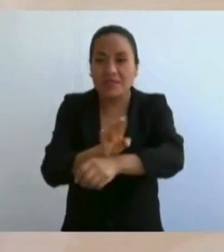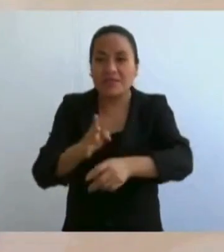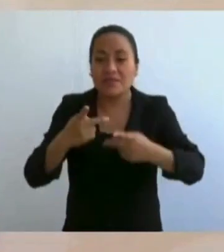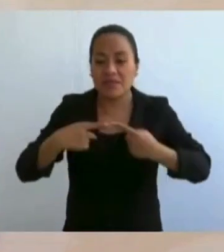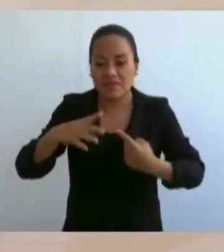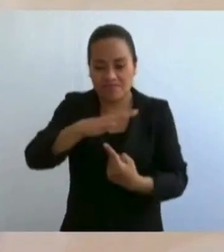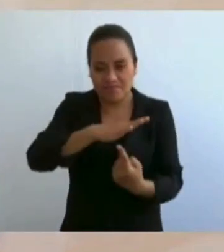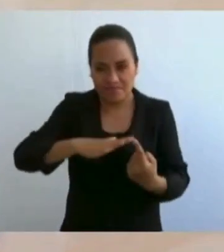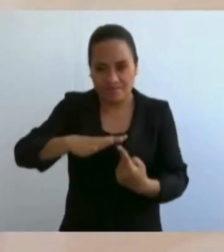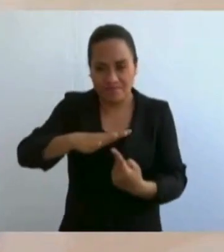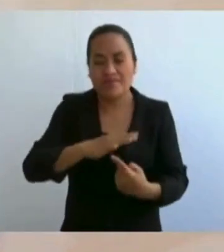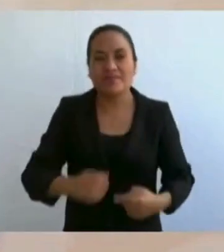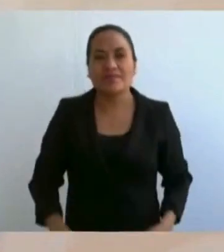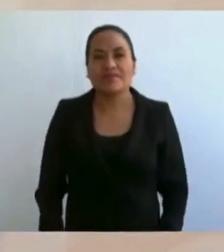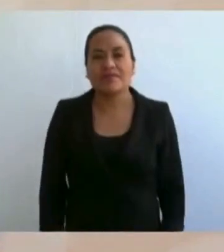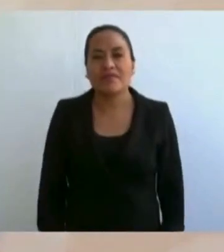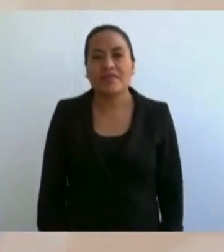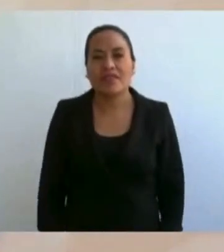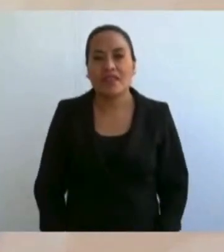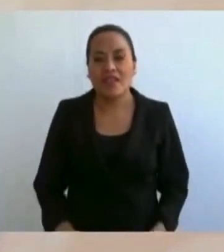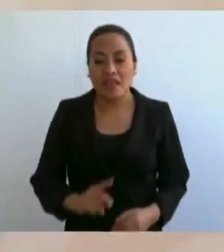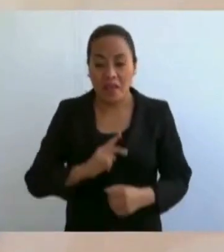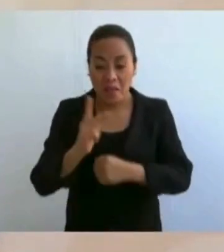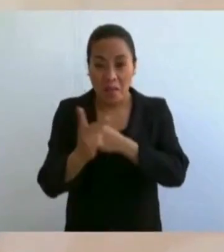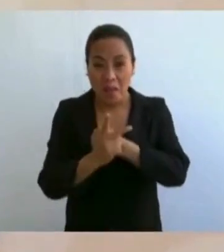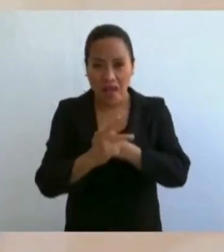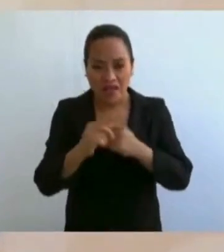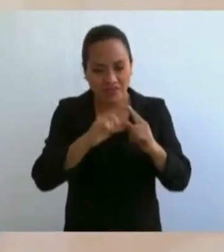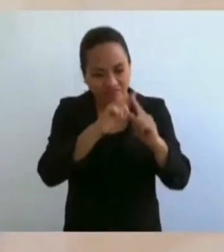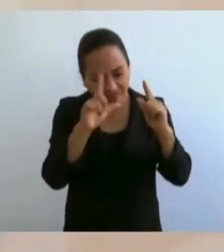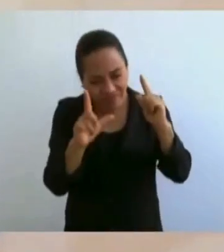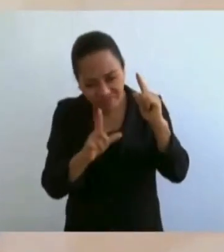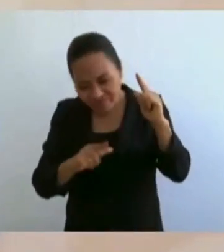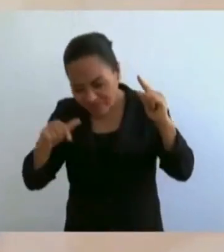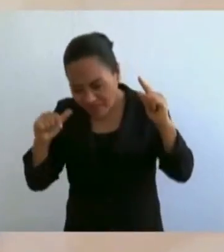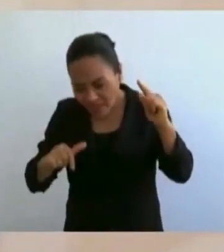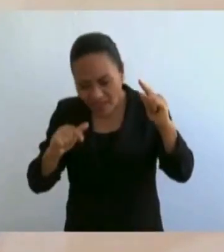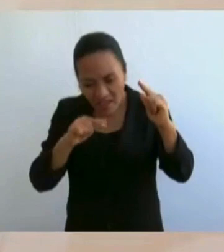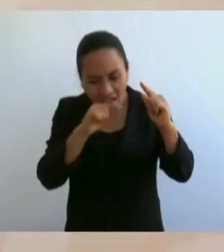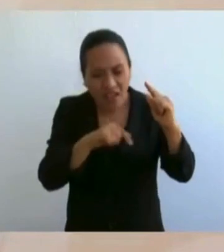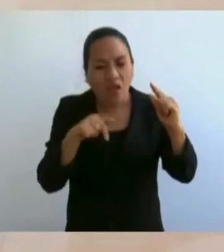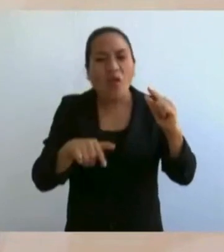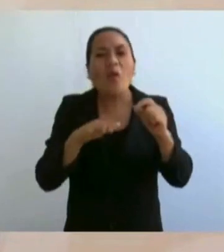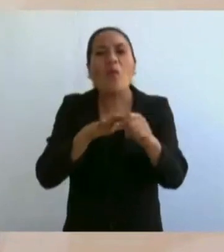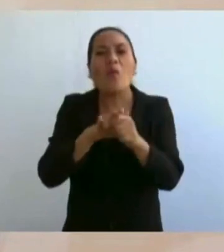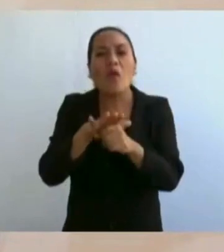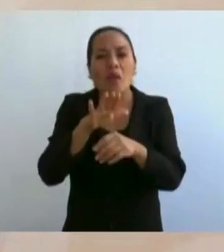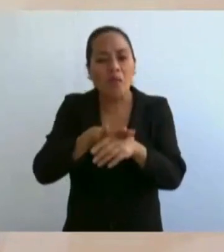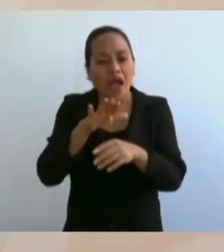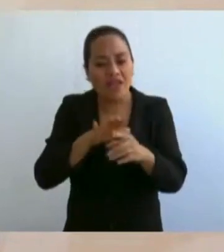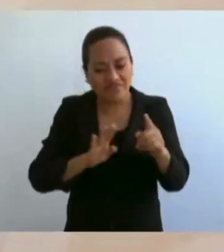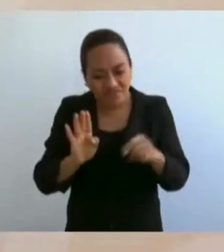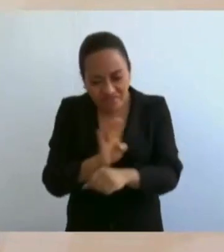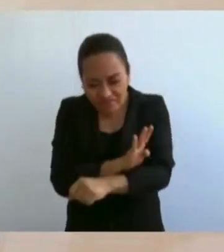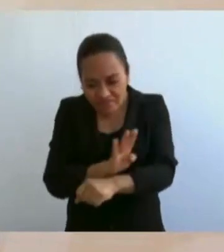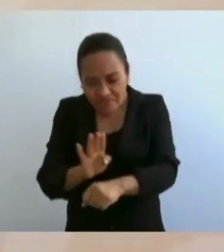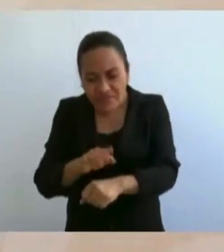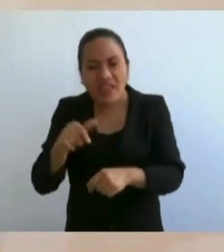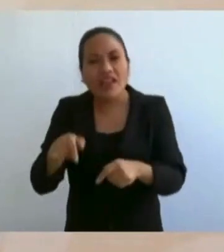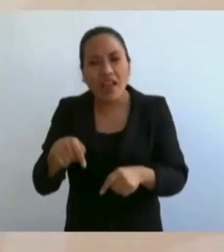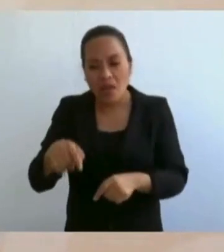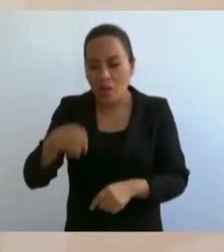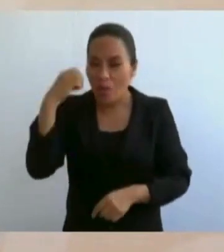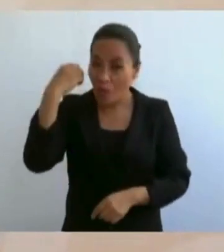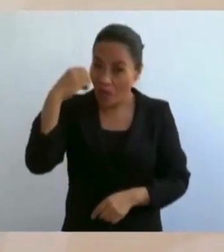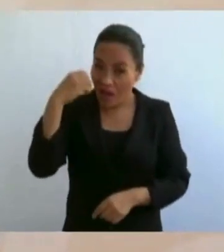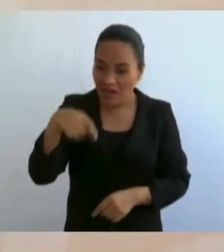Si en algún lugar del país se aprecian estos principios, es justamente en Oaxaca, donde la tradición ancestral